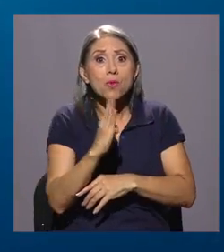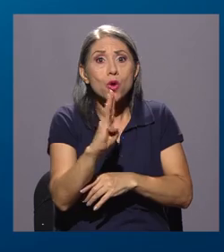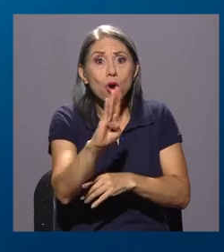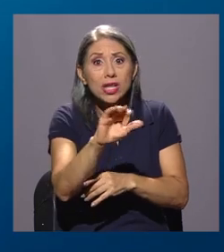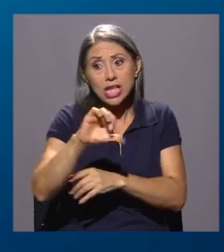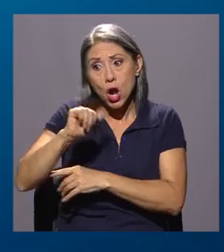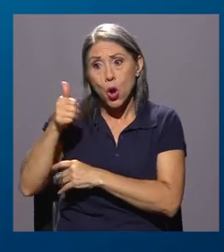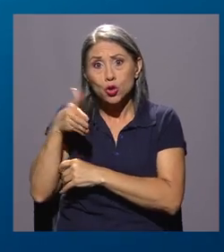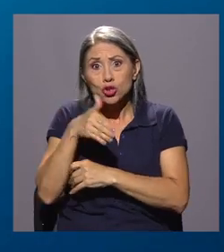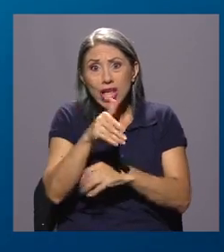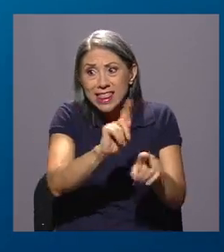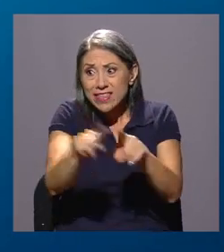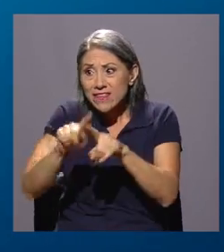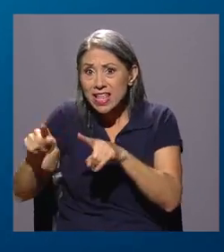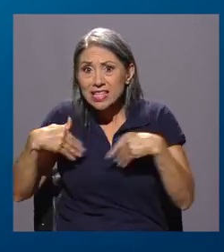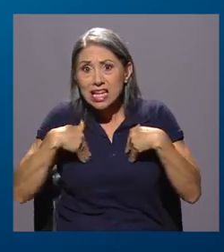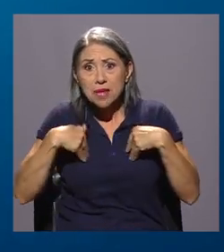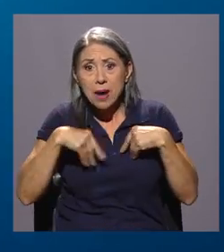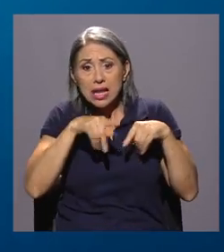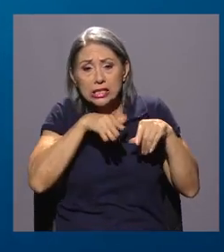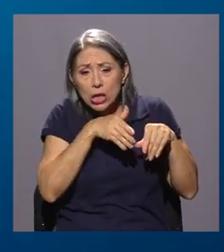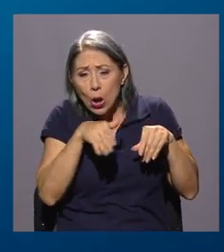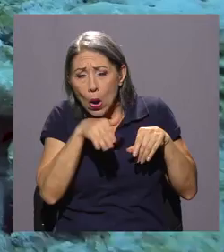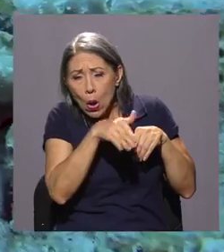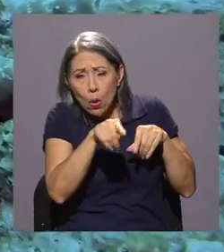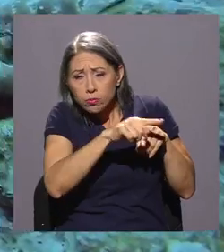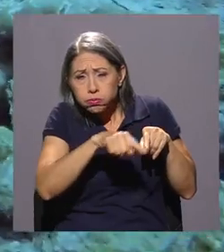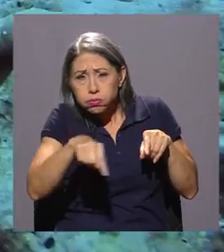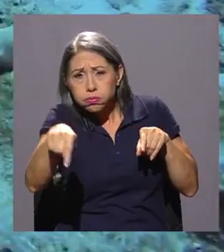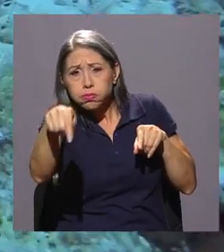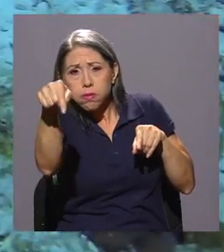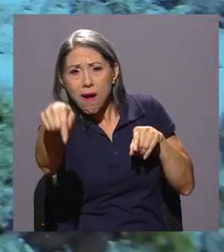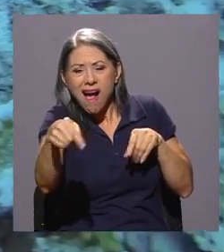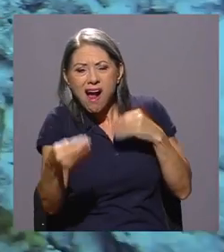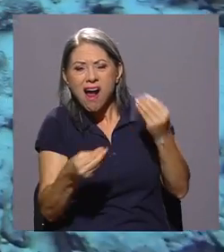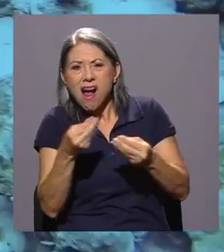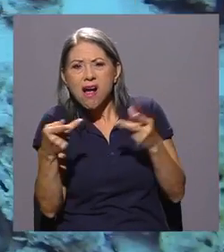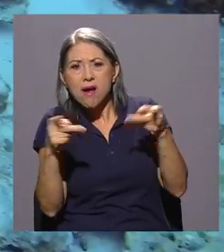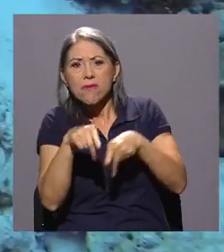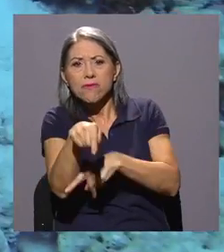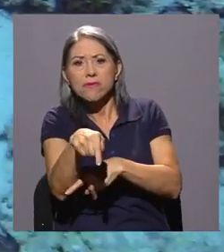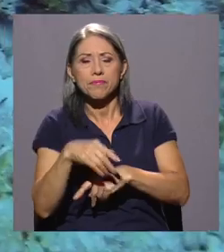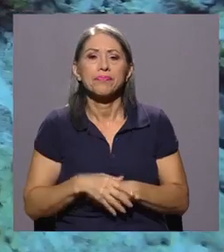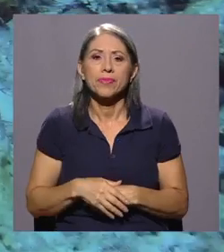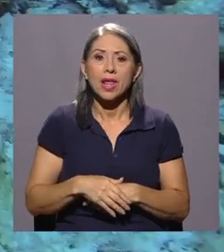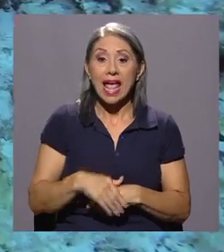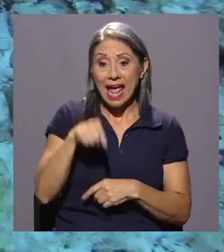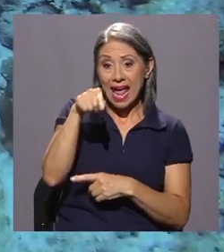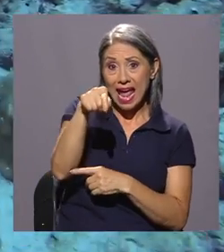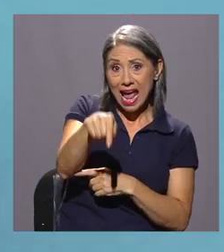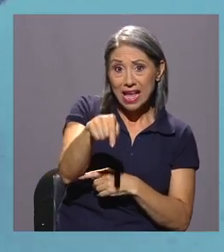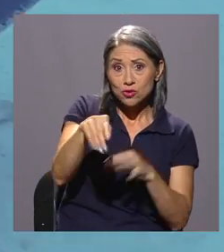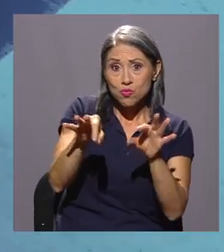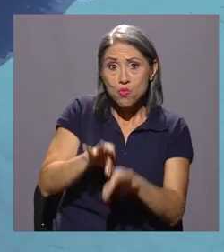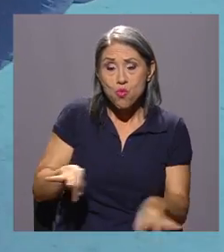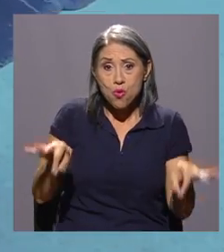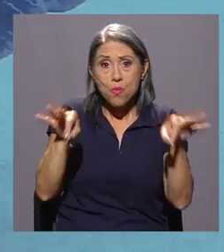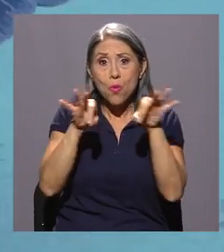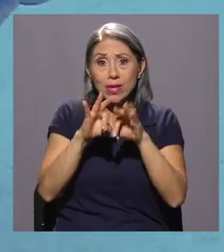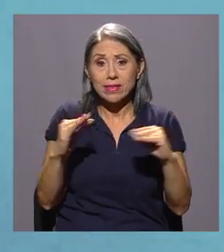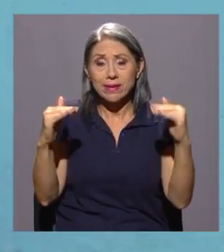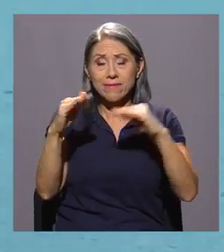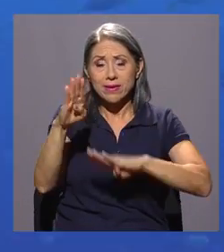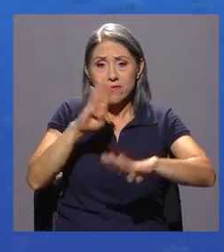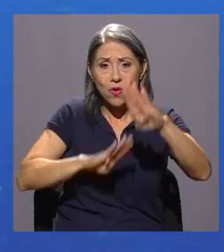tiburones y otras especies pelágicas, cuando se mueven entre islas oceánicas. Esas estructuras son muy importantes